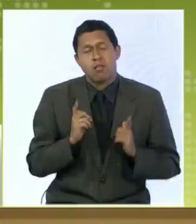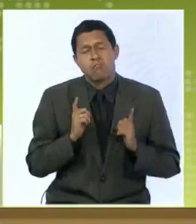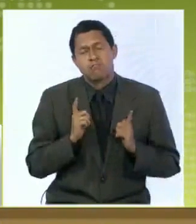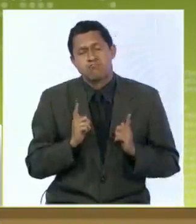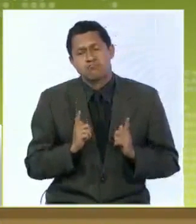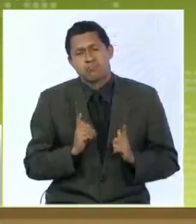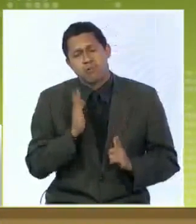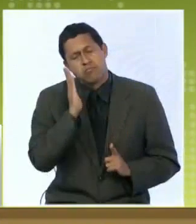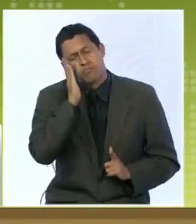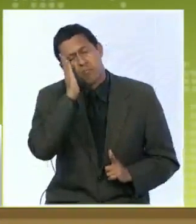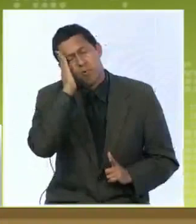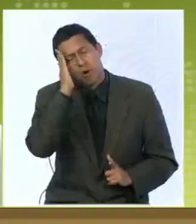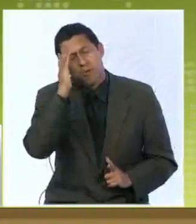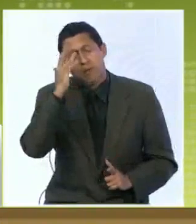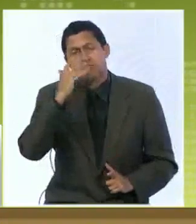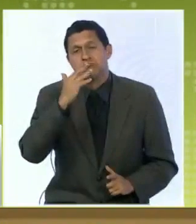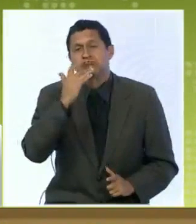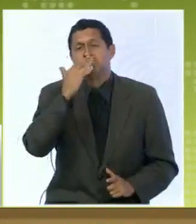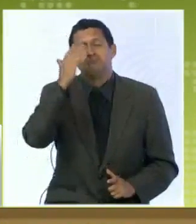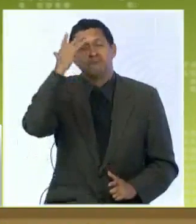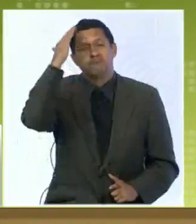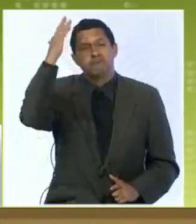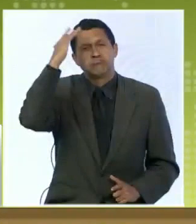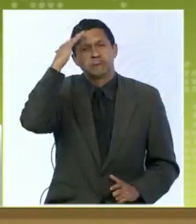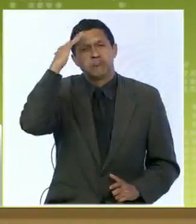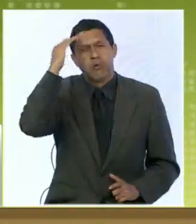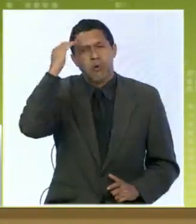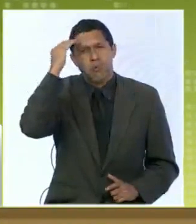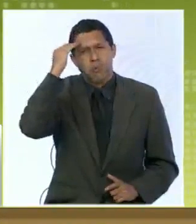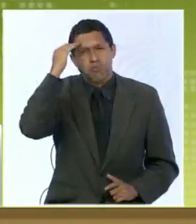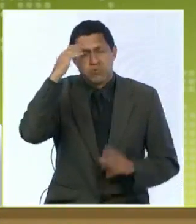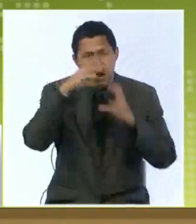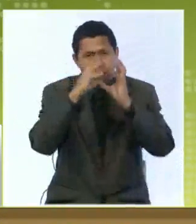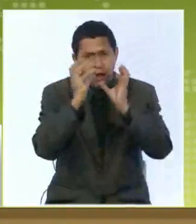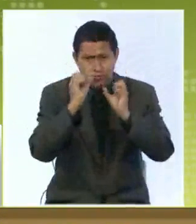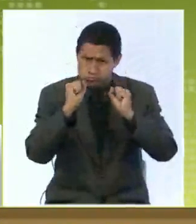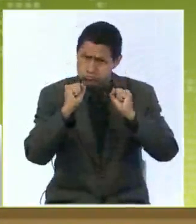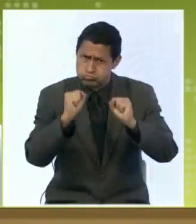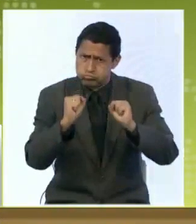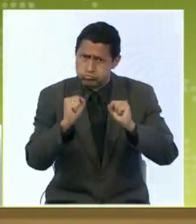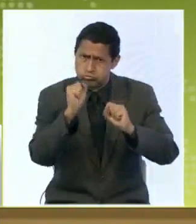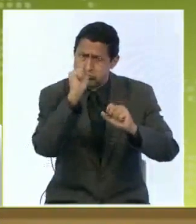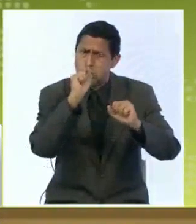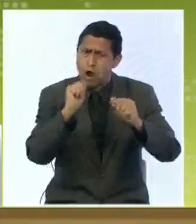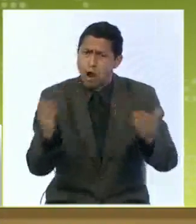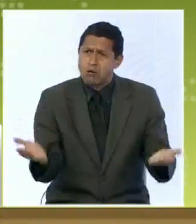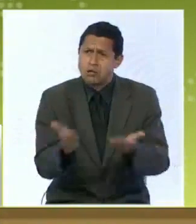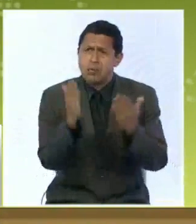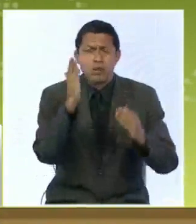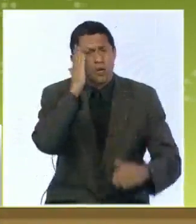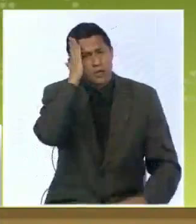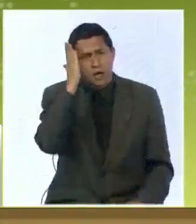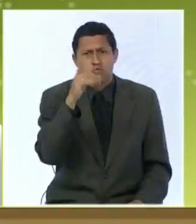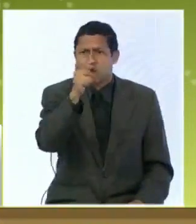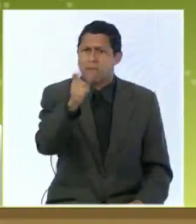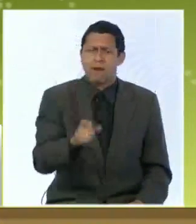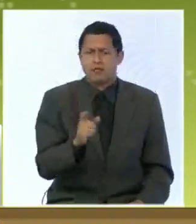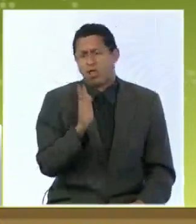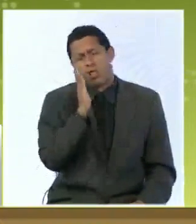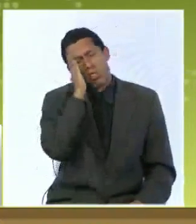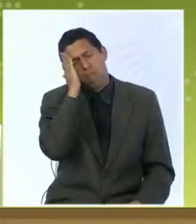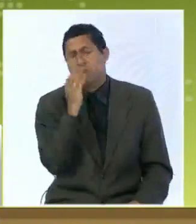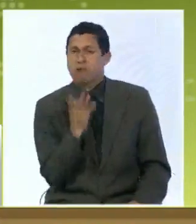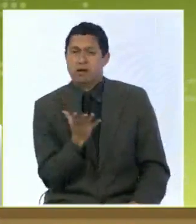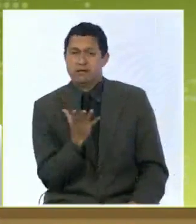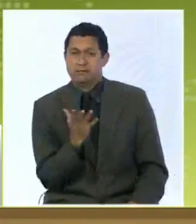también para oxigenar nuestro cerebro y tener toda esta parte de activación y descanso porque una persona que no ha descansado